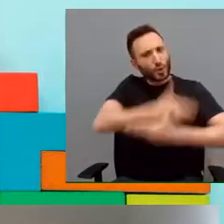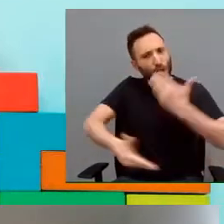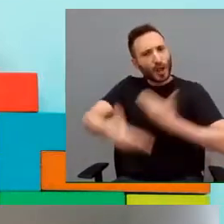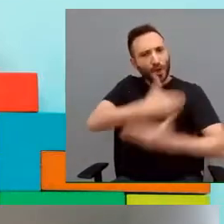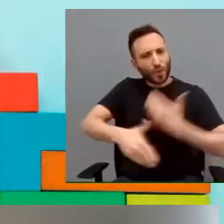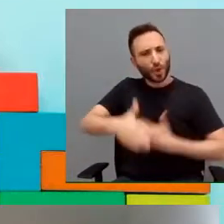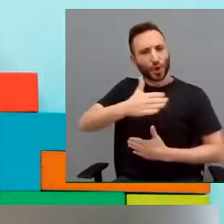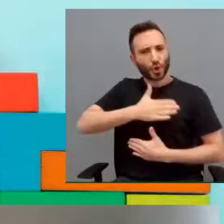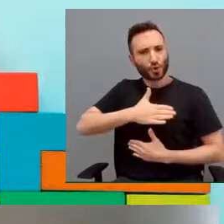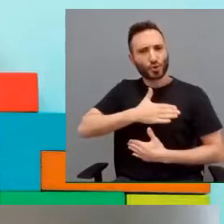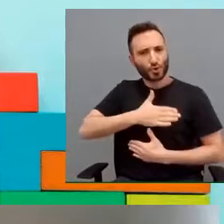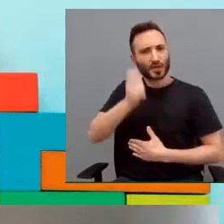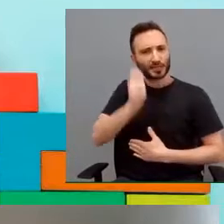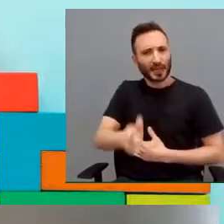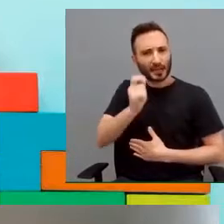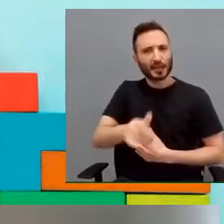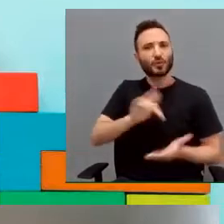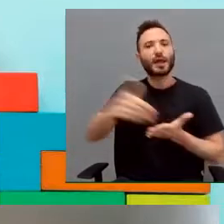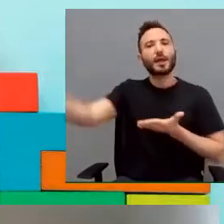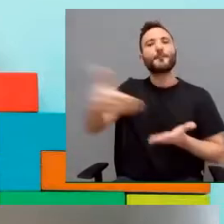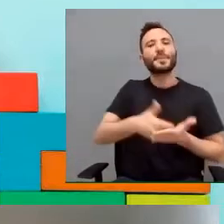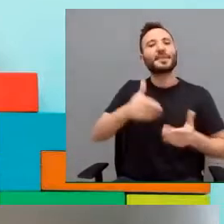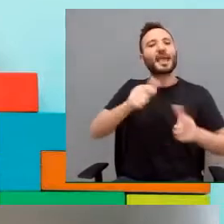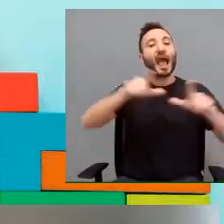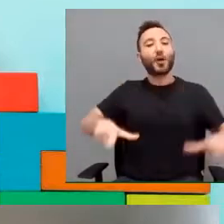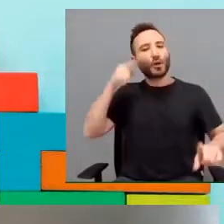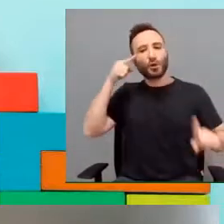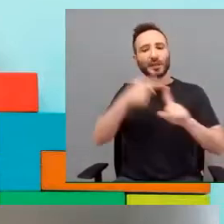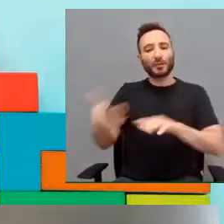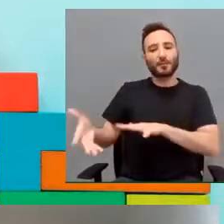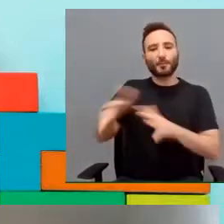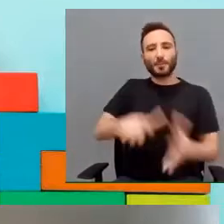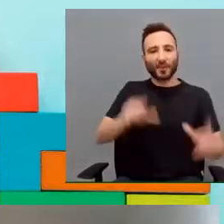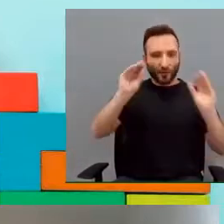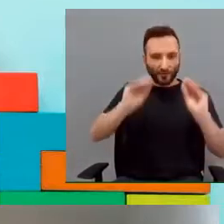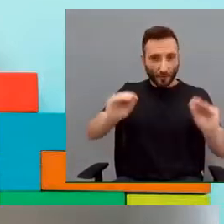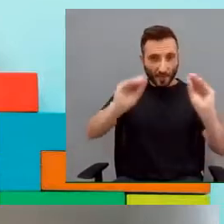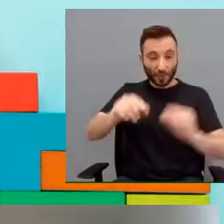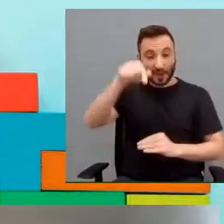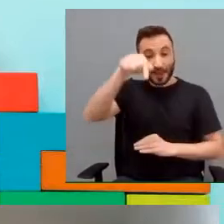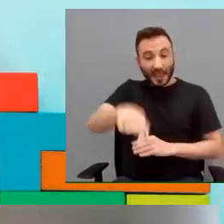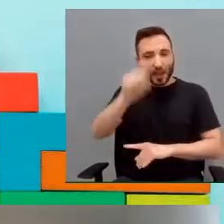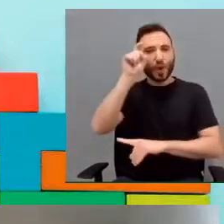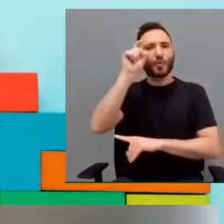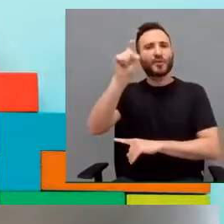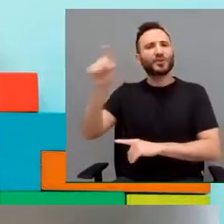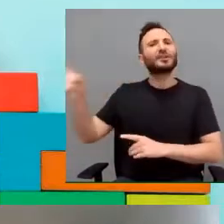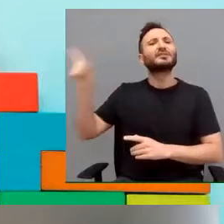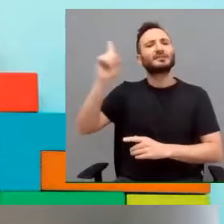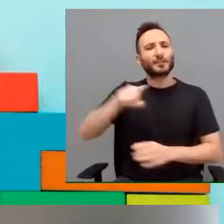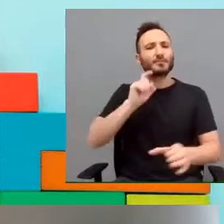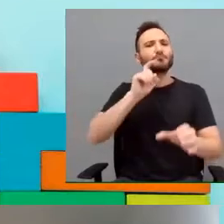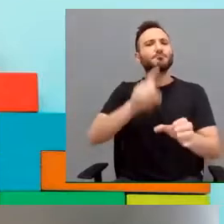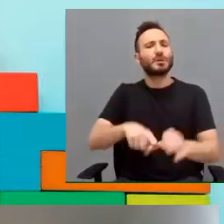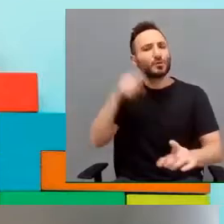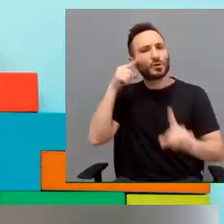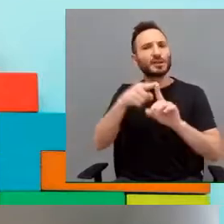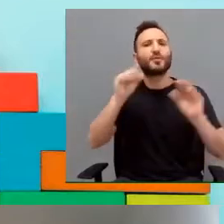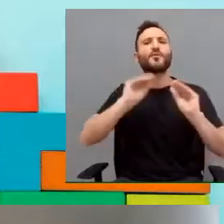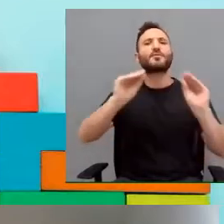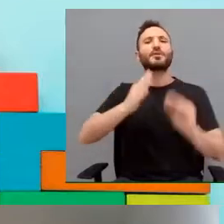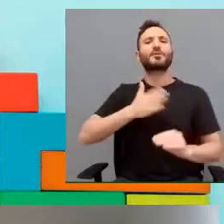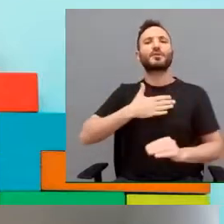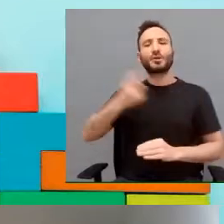cede las aulas para dar esta formación. Aquí sus profesores también se han involucrado en esta formación para nuestros alumnos